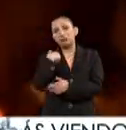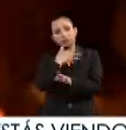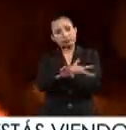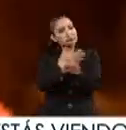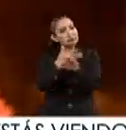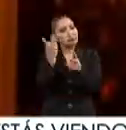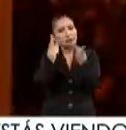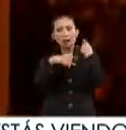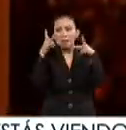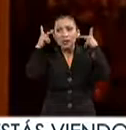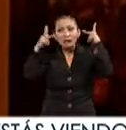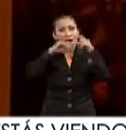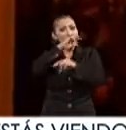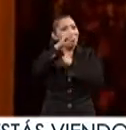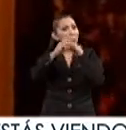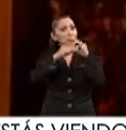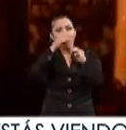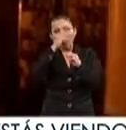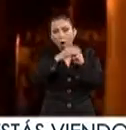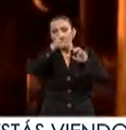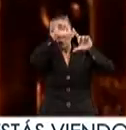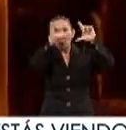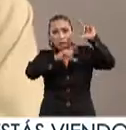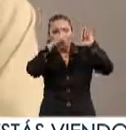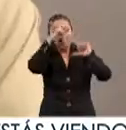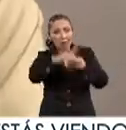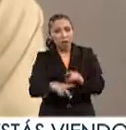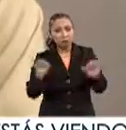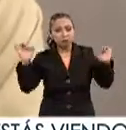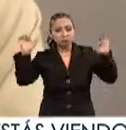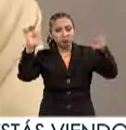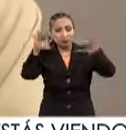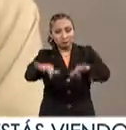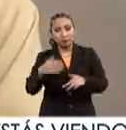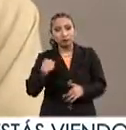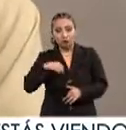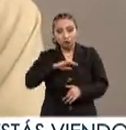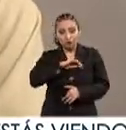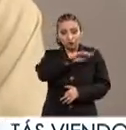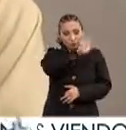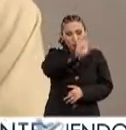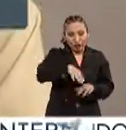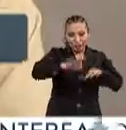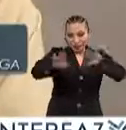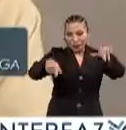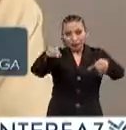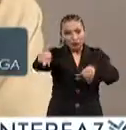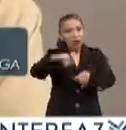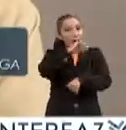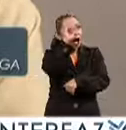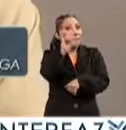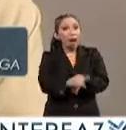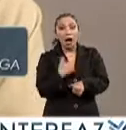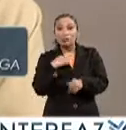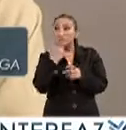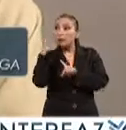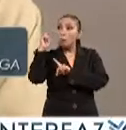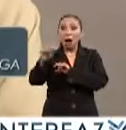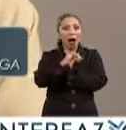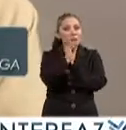con la presencia de visitantes de toda la república y el mundo nuestros difuntos nunca nos han dejado